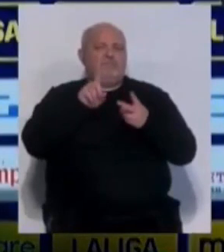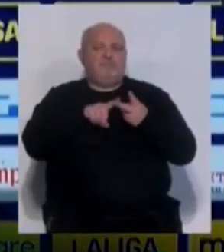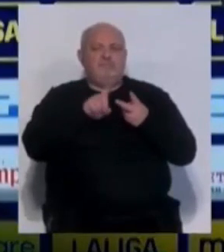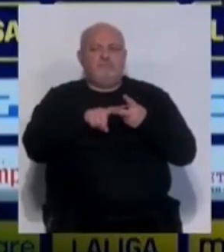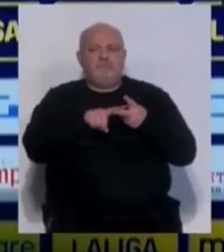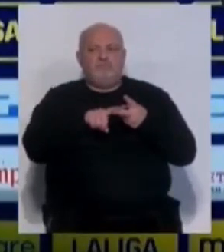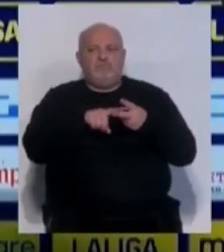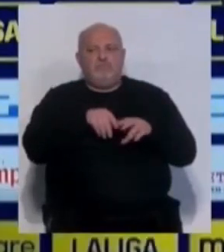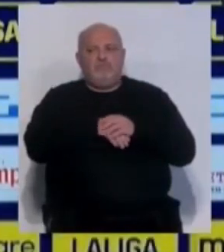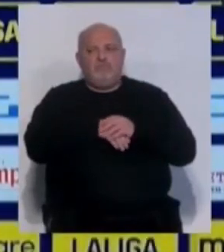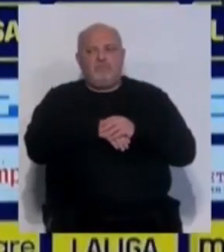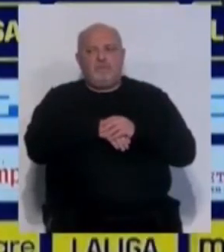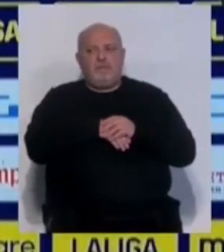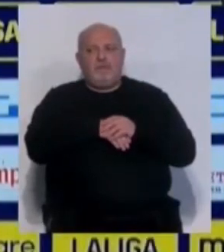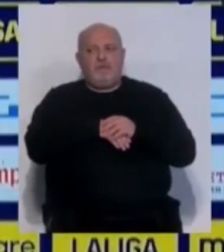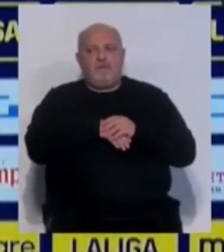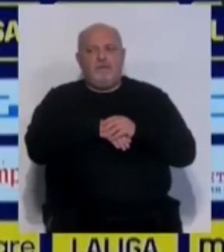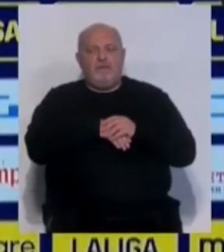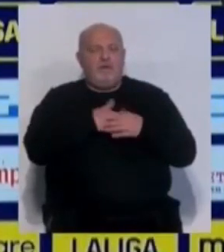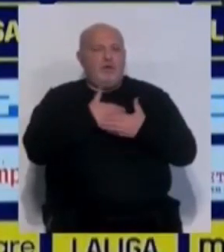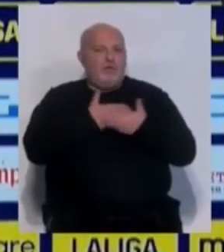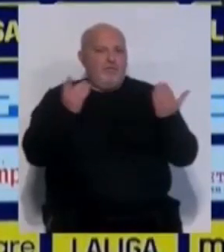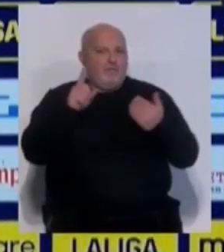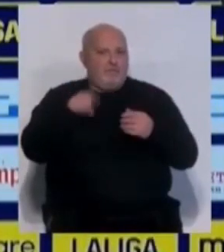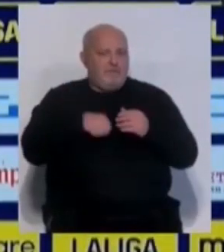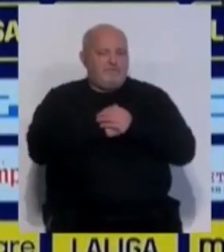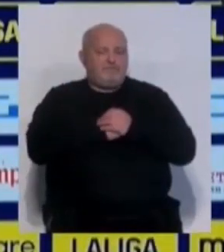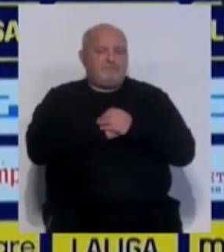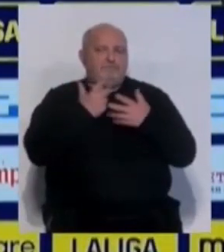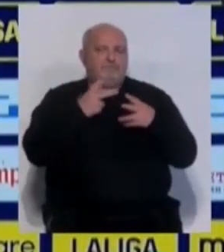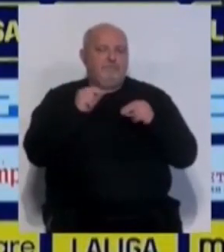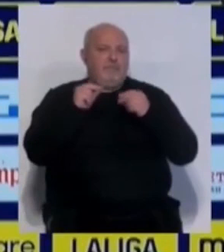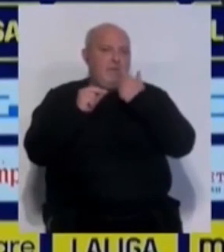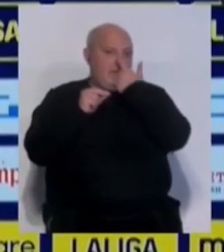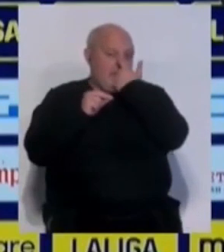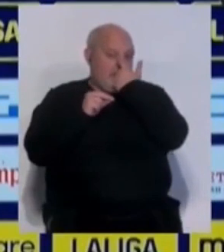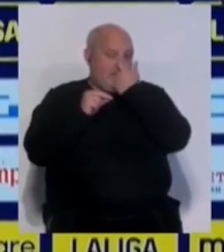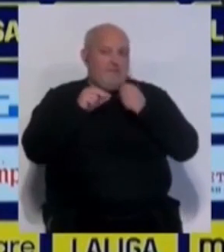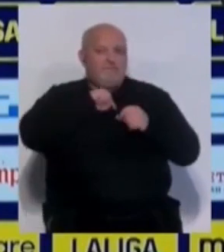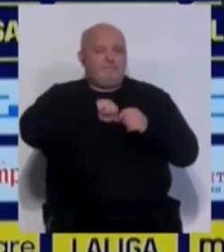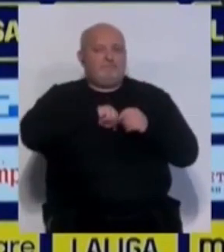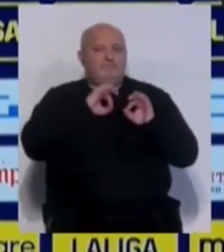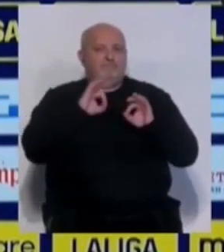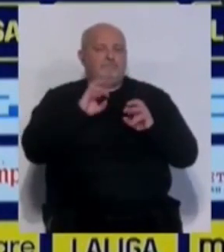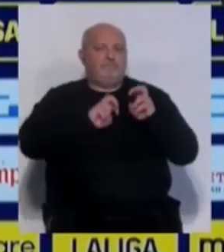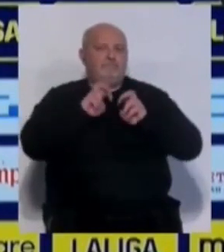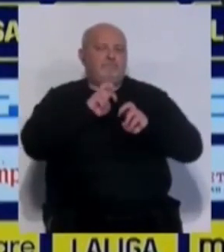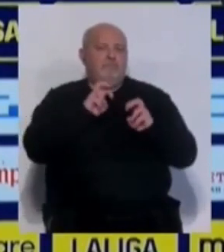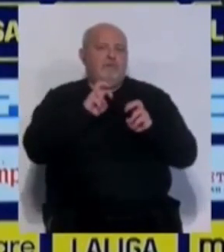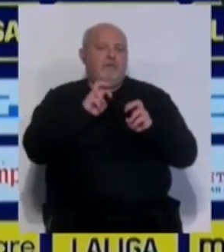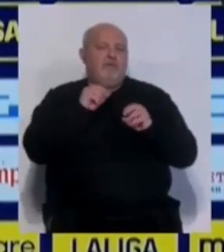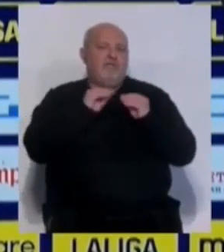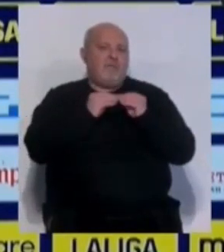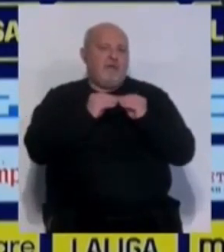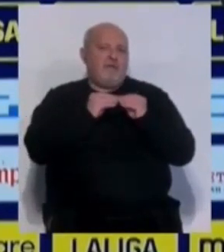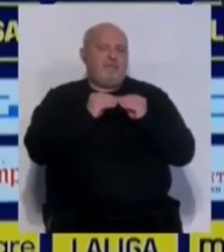de confianza y hemos terminado con esa sensación de que es la